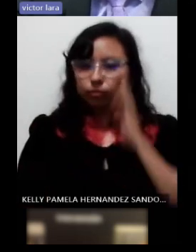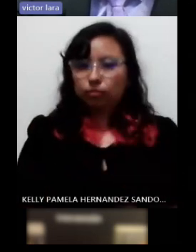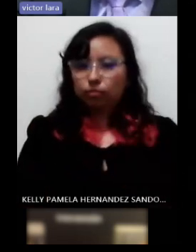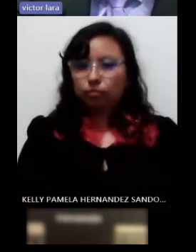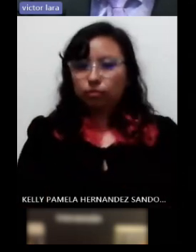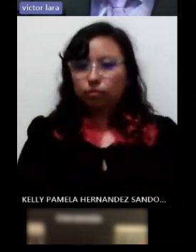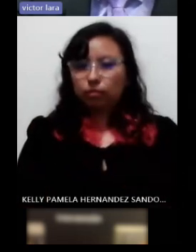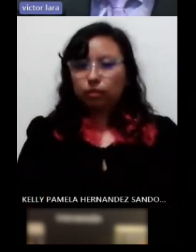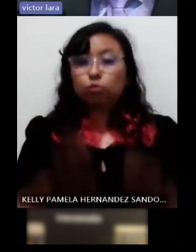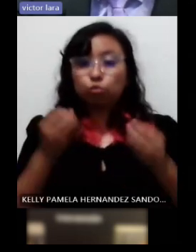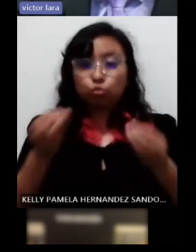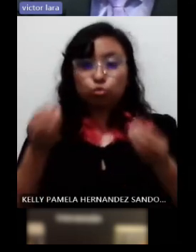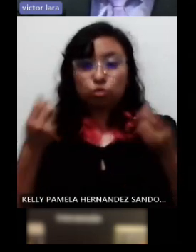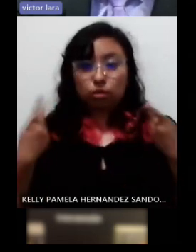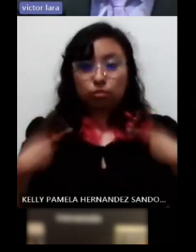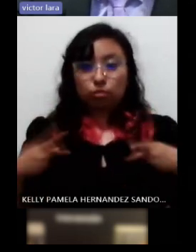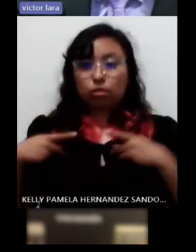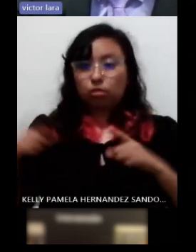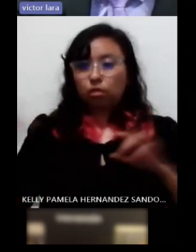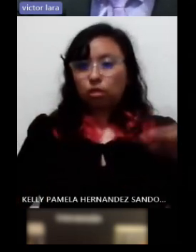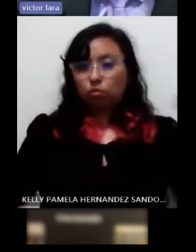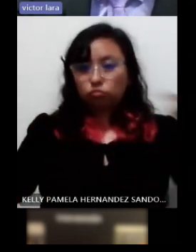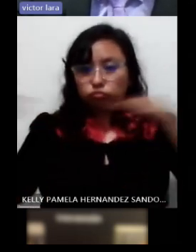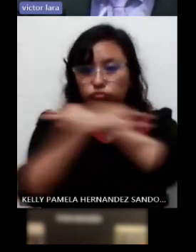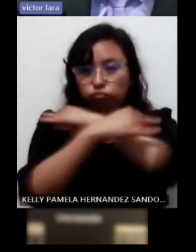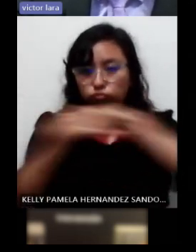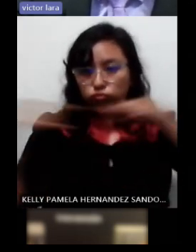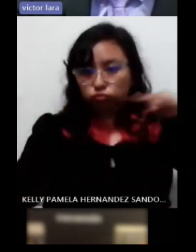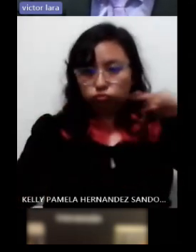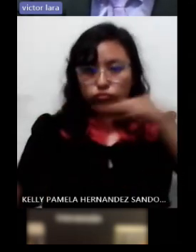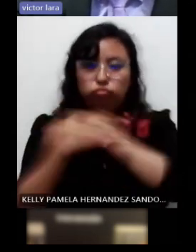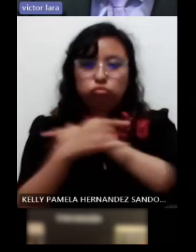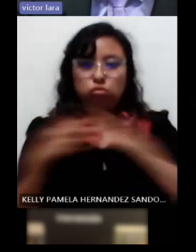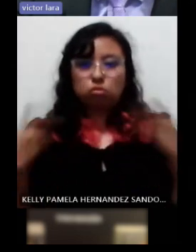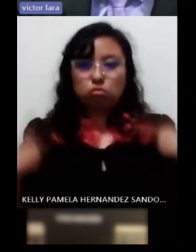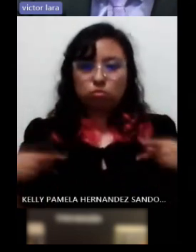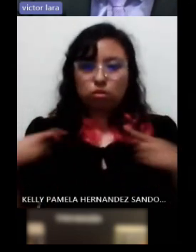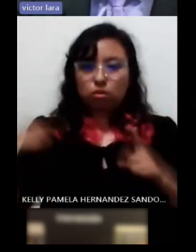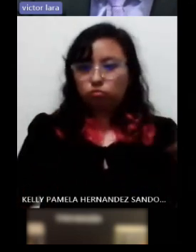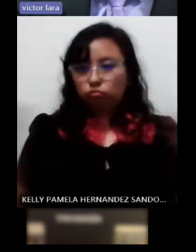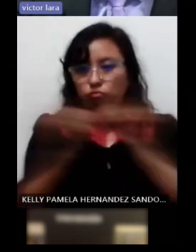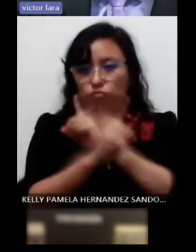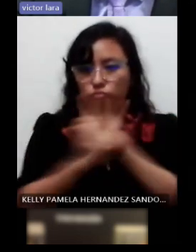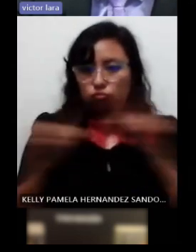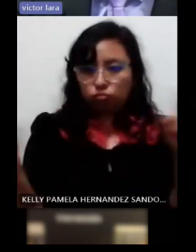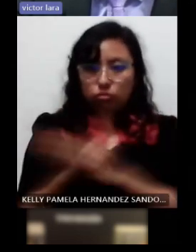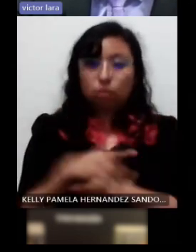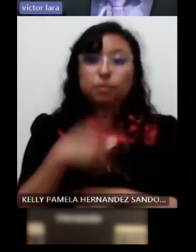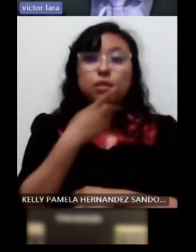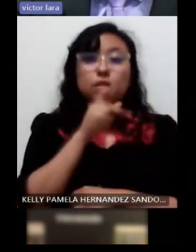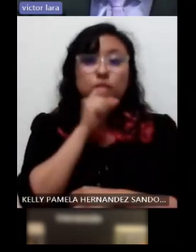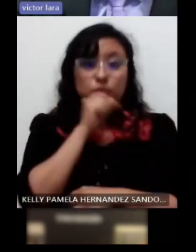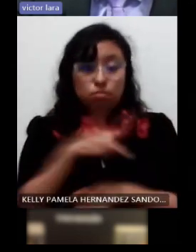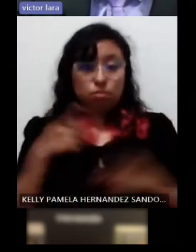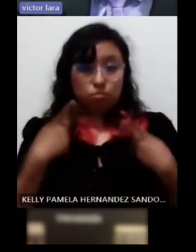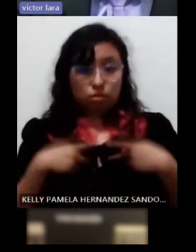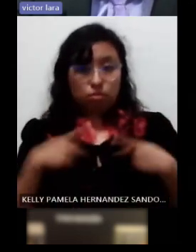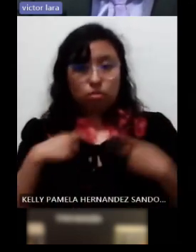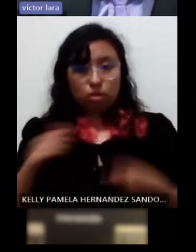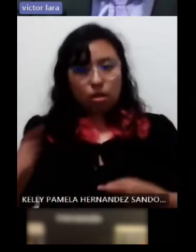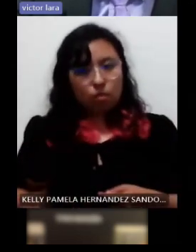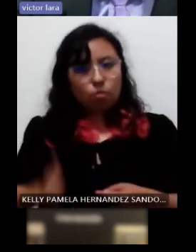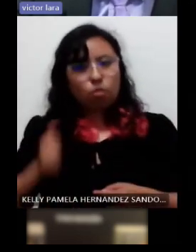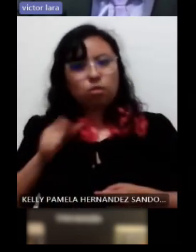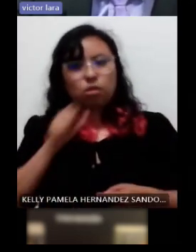transitada de manera vehicular y peatonal esto es con la intención de que el paciente no solamente aproveche su remanente visual